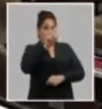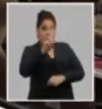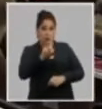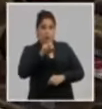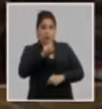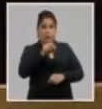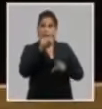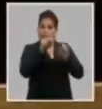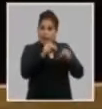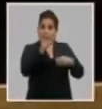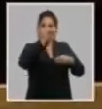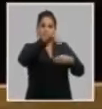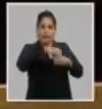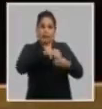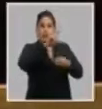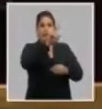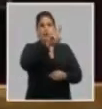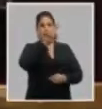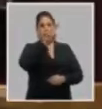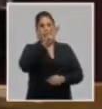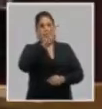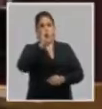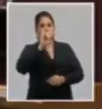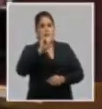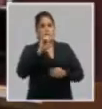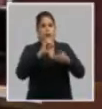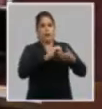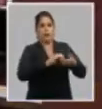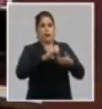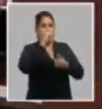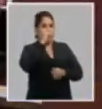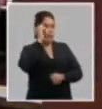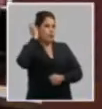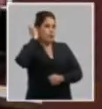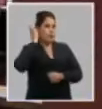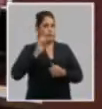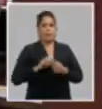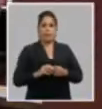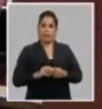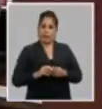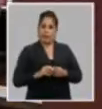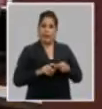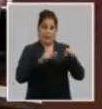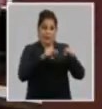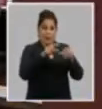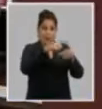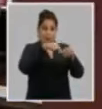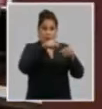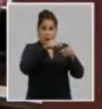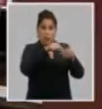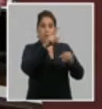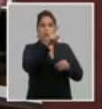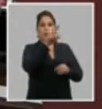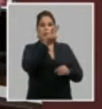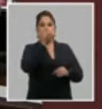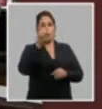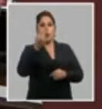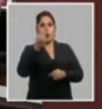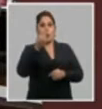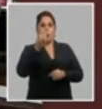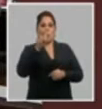estuvo integrada por 136 compañeras y compañeros, de ellos 112